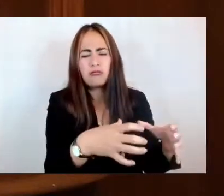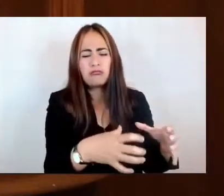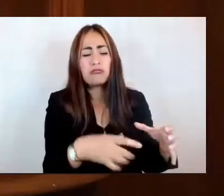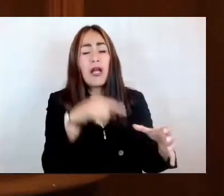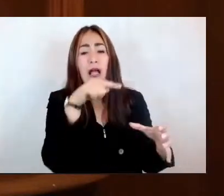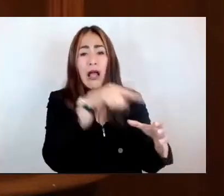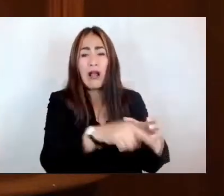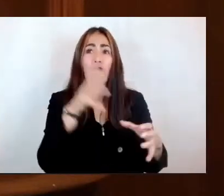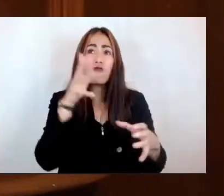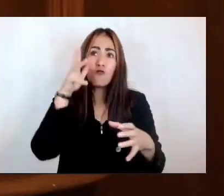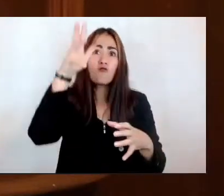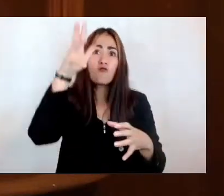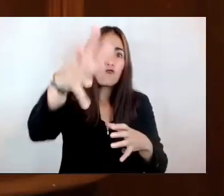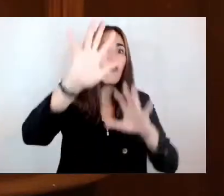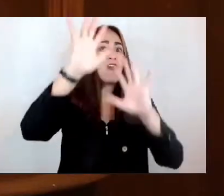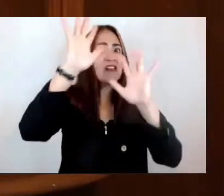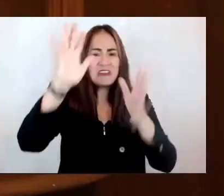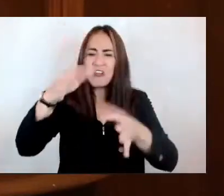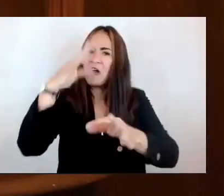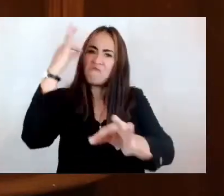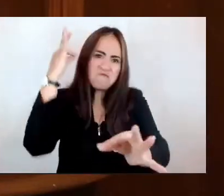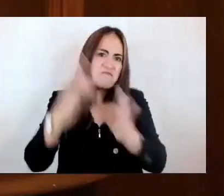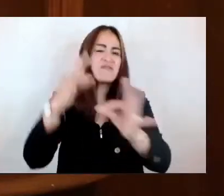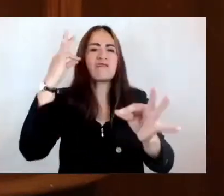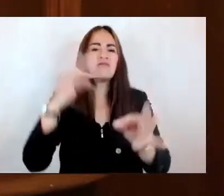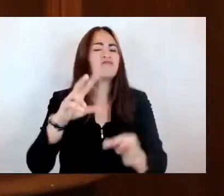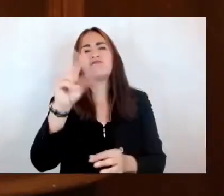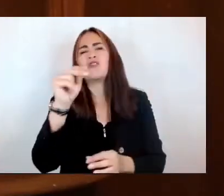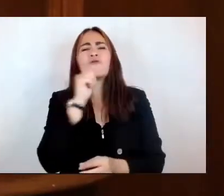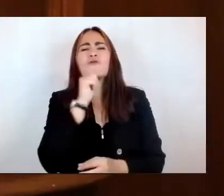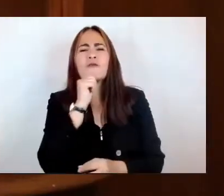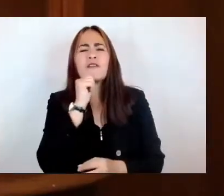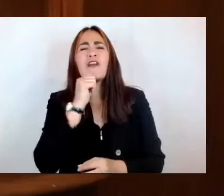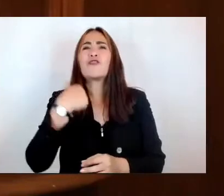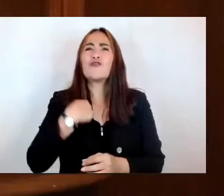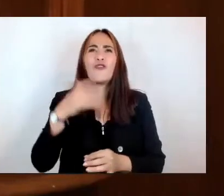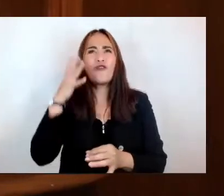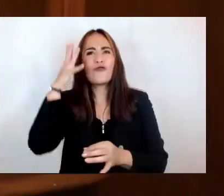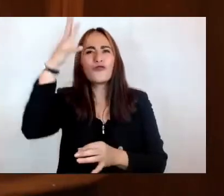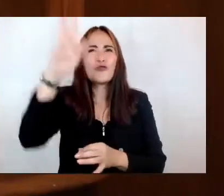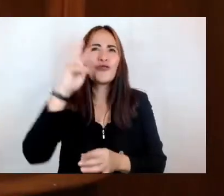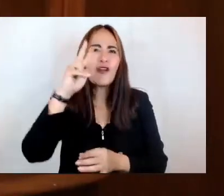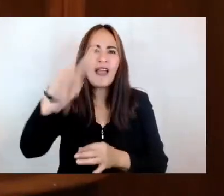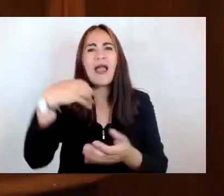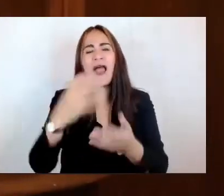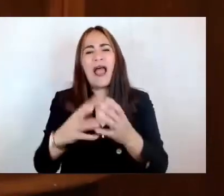yo solo veo un futuro por construir. Muchas gracias.